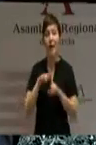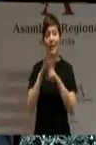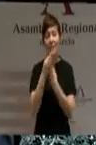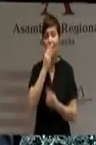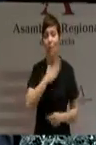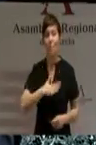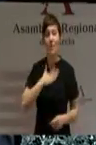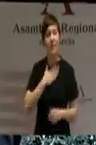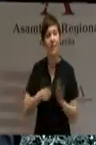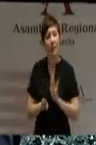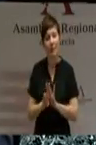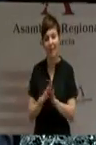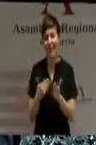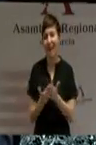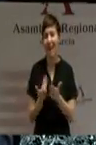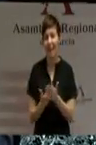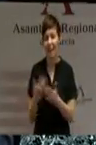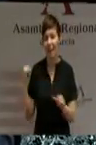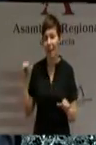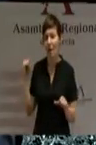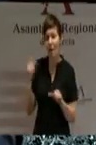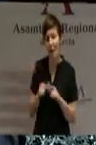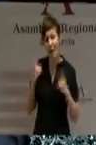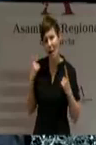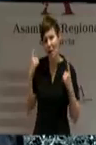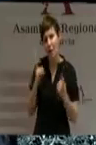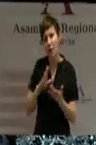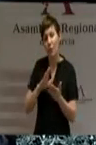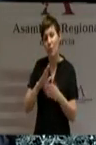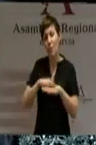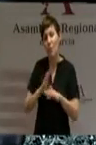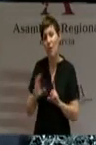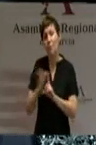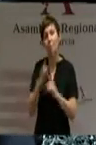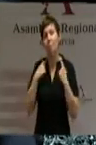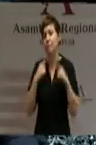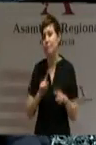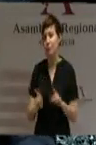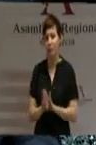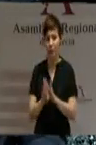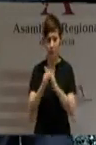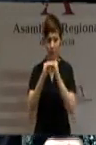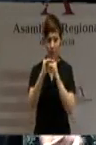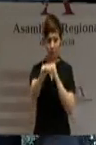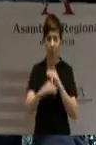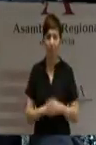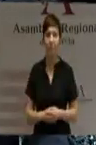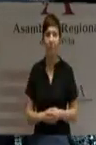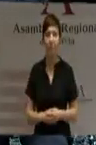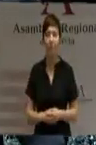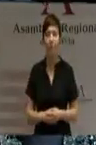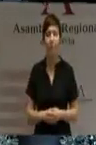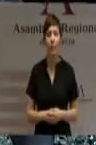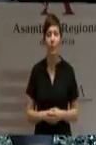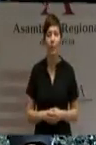tanto esfuerzo hemos logrado todos los ciudadanos de la región de Murcia a lo largo de estos años. Al presidente Garres